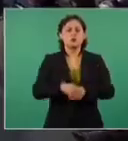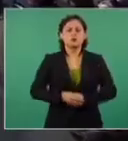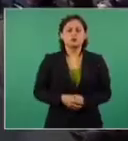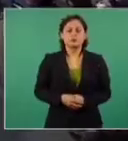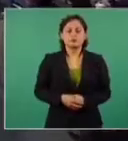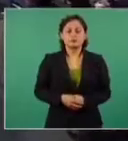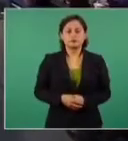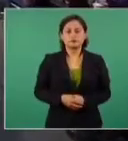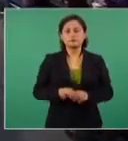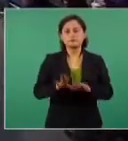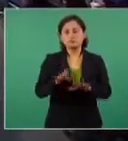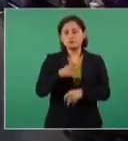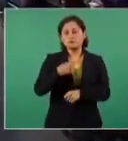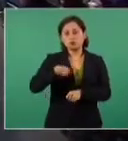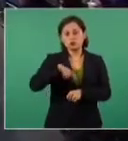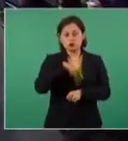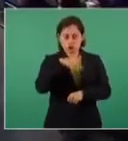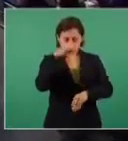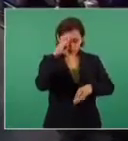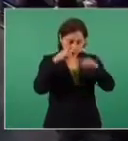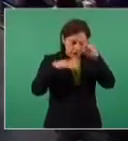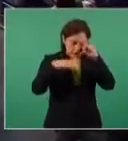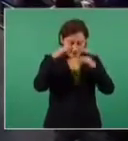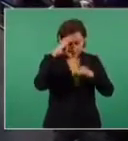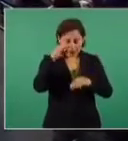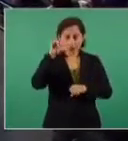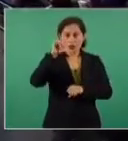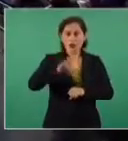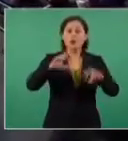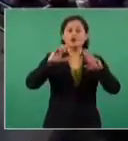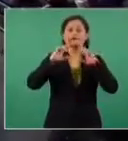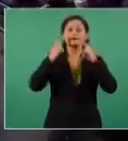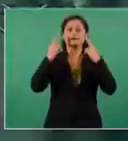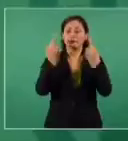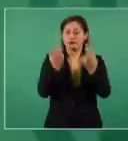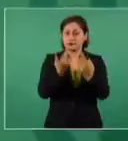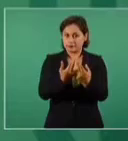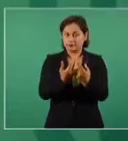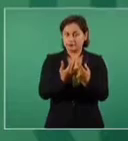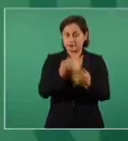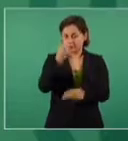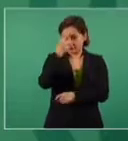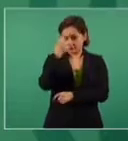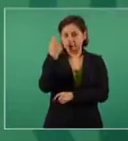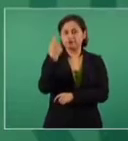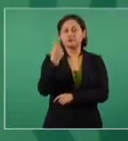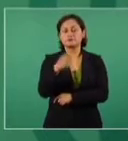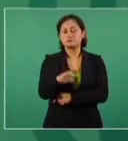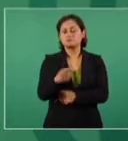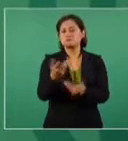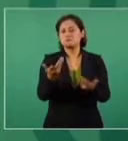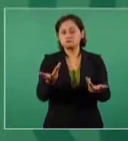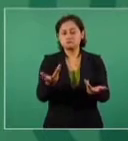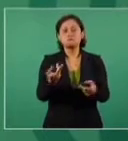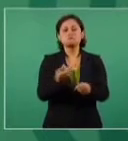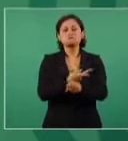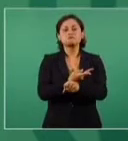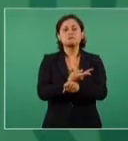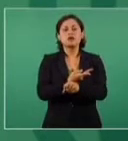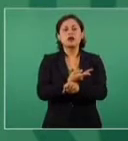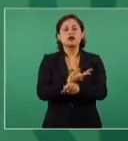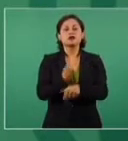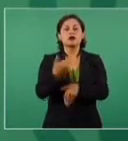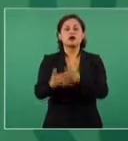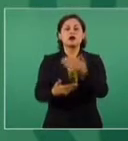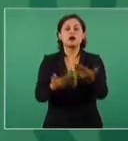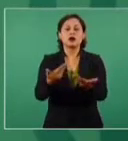Se está analizando eso, hoy vamos a tener una reunión para ver cómo se va a llevar a cabo la